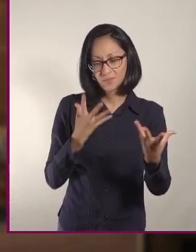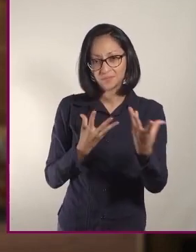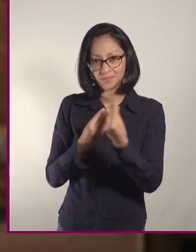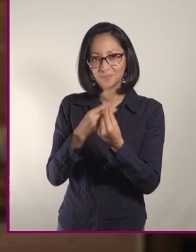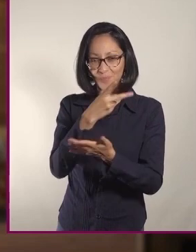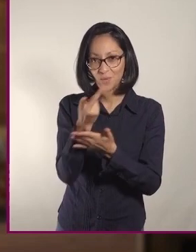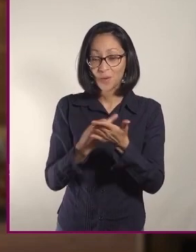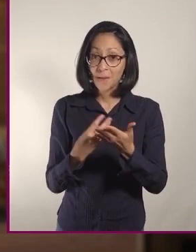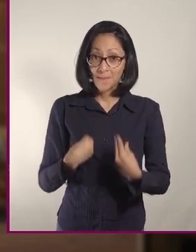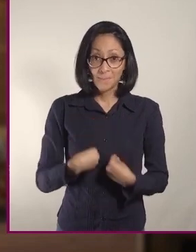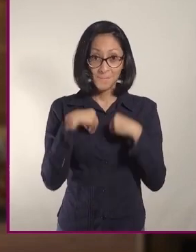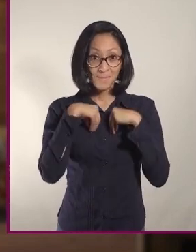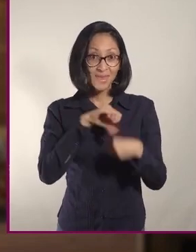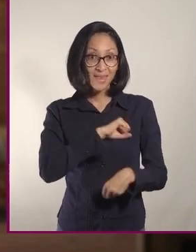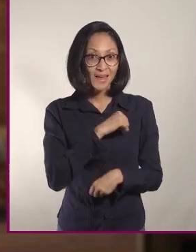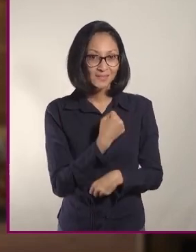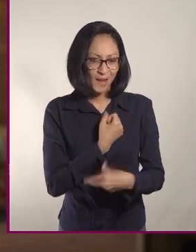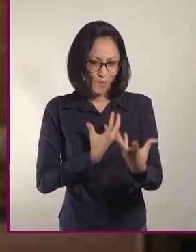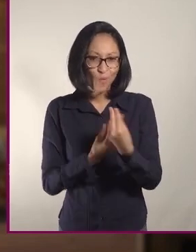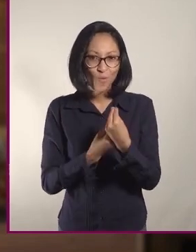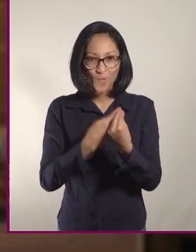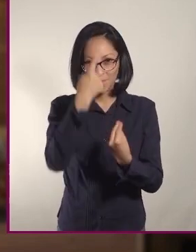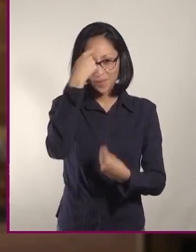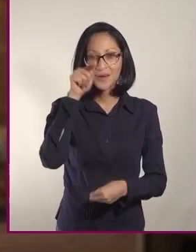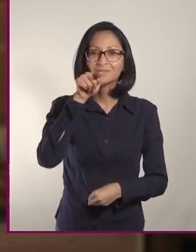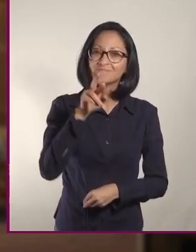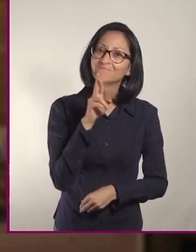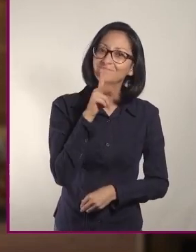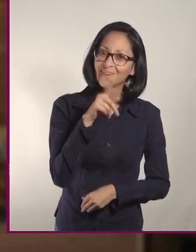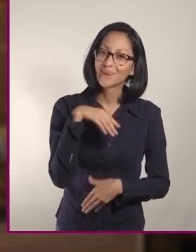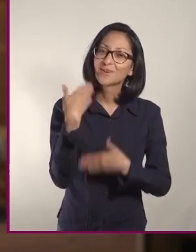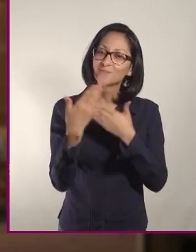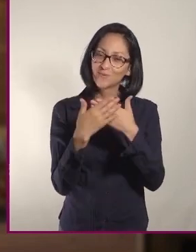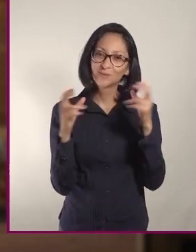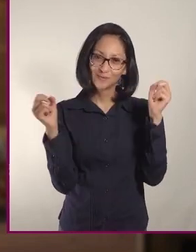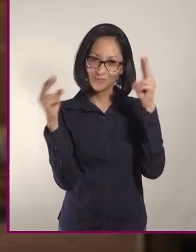Recuerda que en Vida Saludable activamos juntos tu mejor versión. Hasta la próxima.